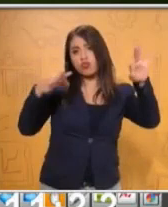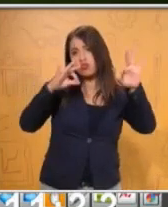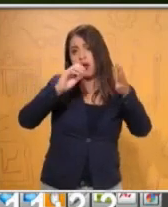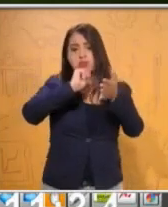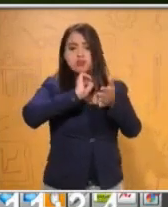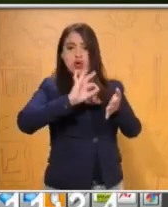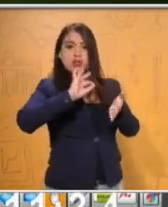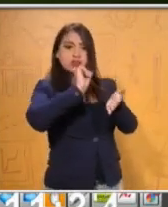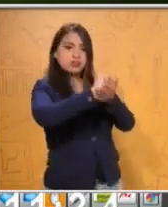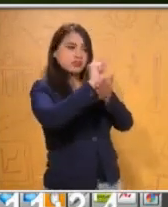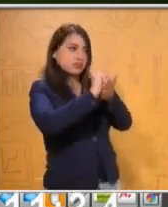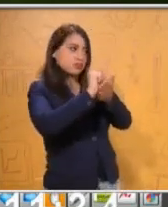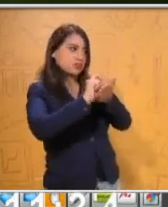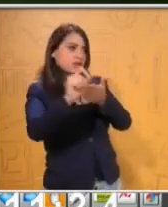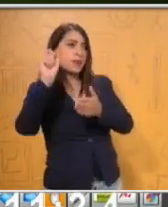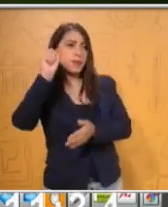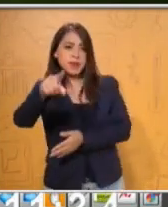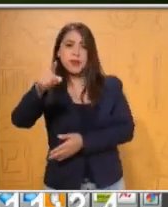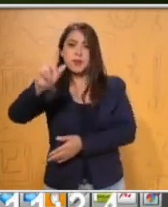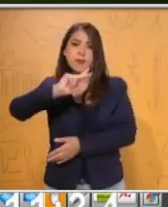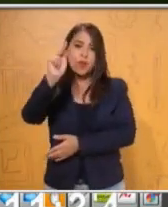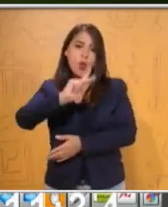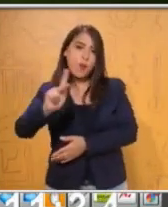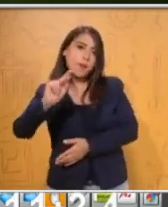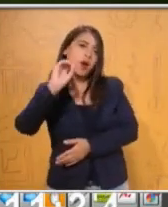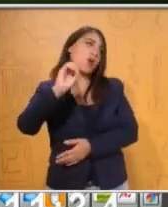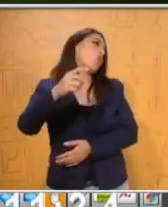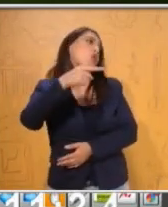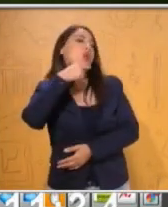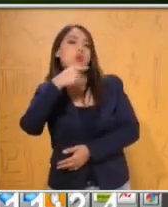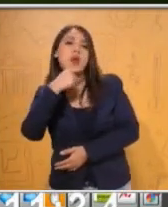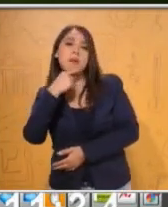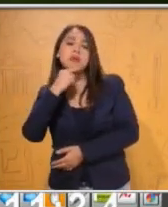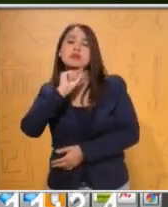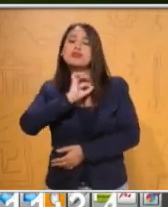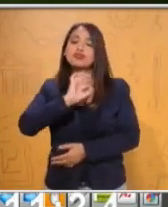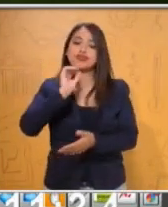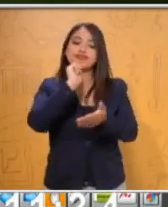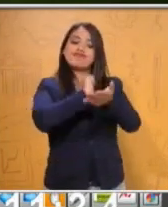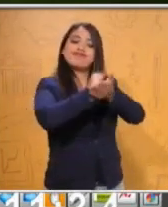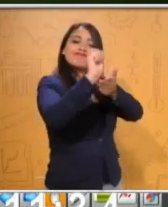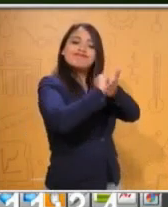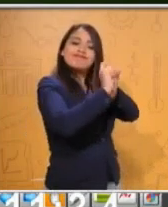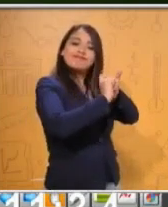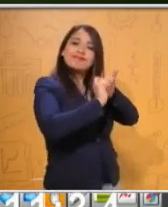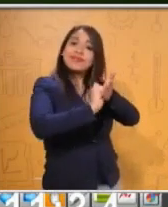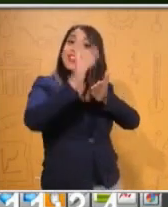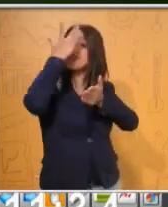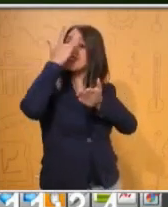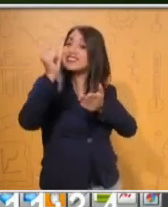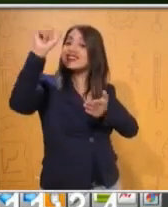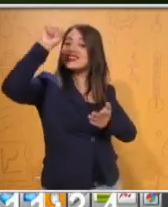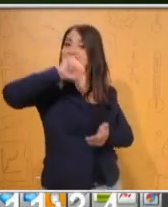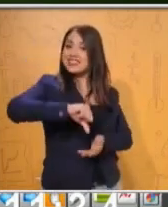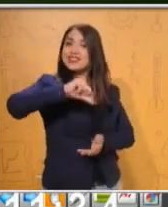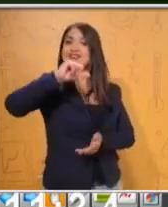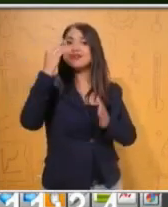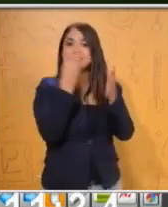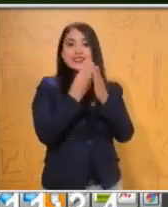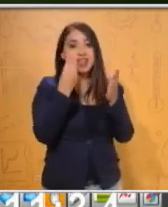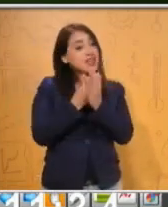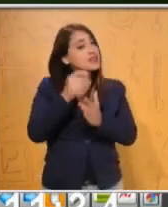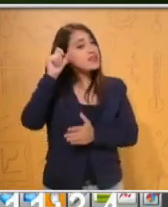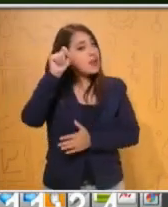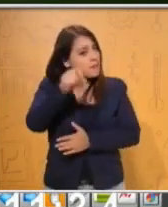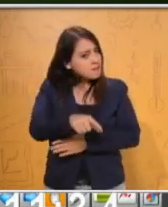alguna pluma o lápiz para que registren las adivinanzas de esta clase. Y participa con